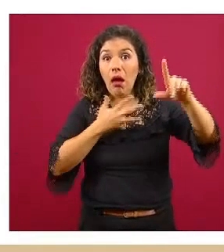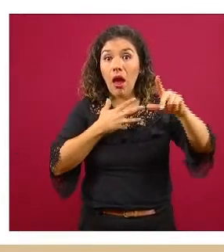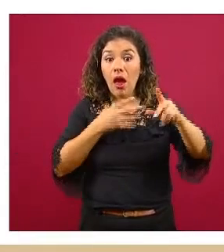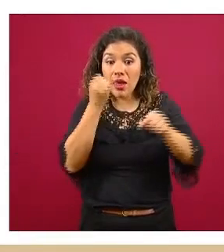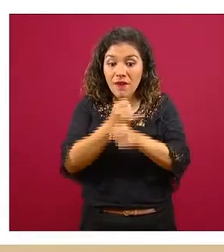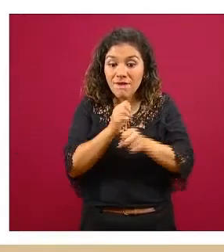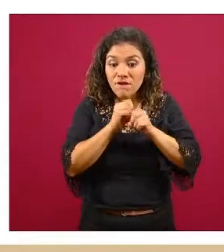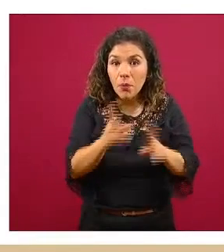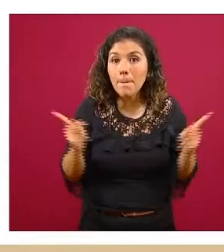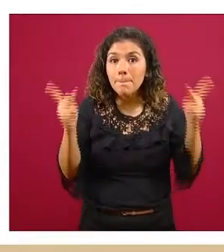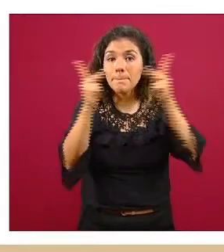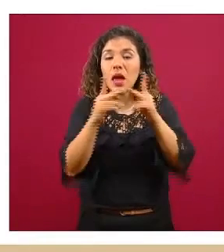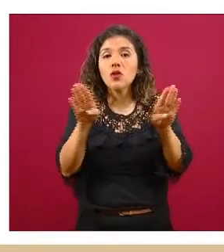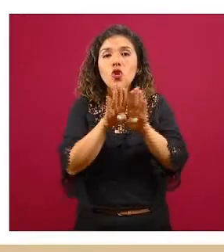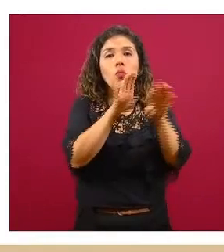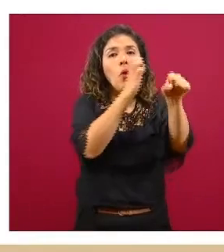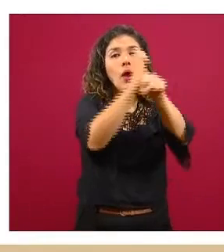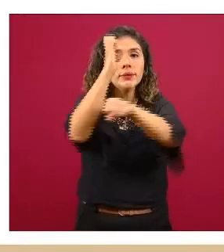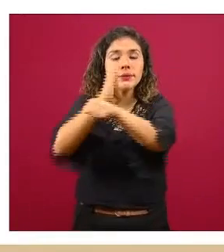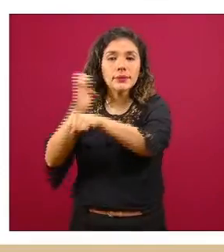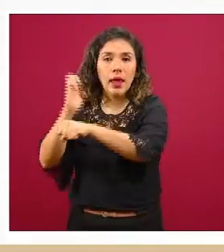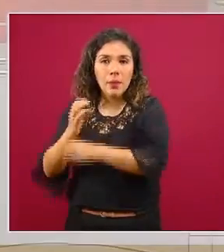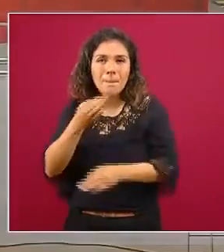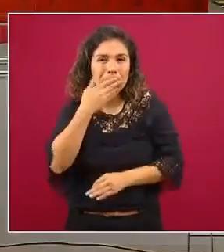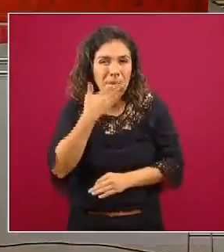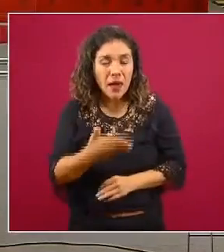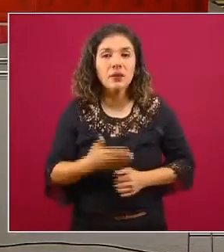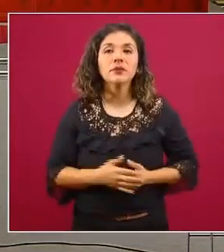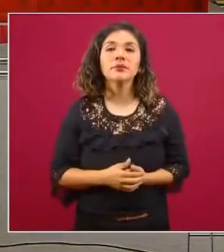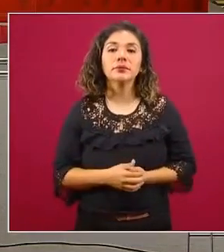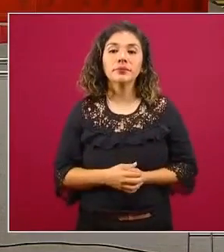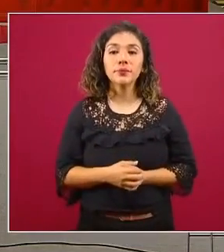tiene a nivel estatal la siguiente por favor